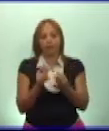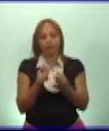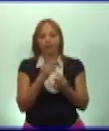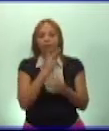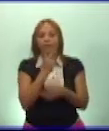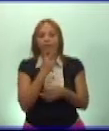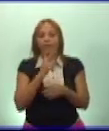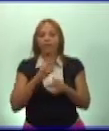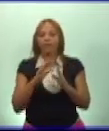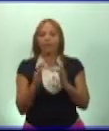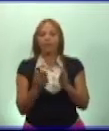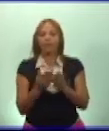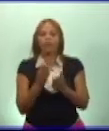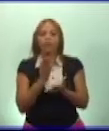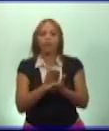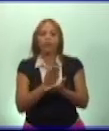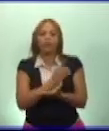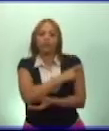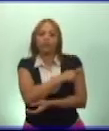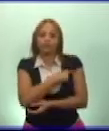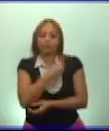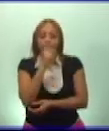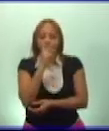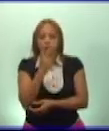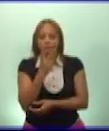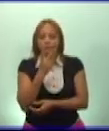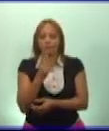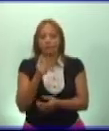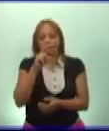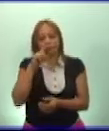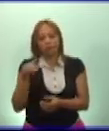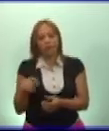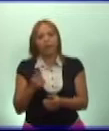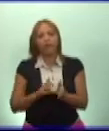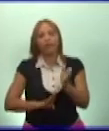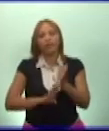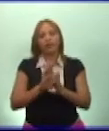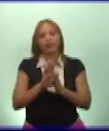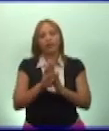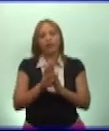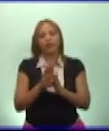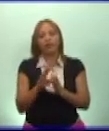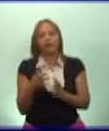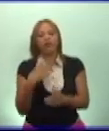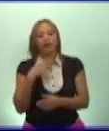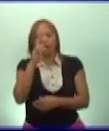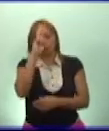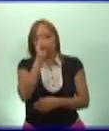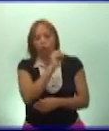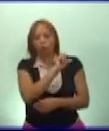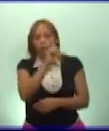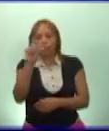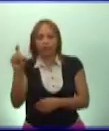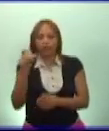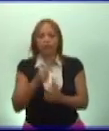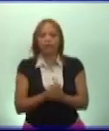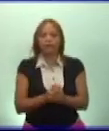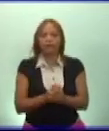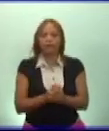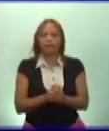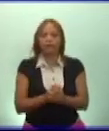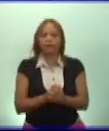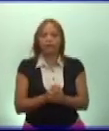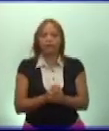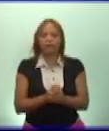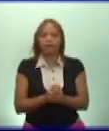toda la población. Pero además el desarrollo alcanzado en nuestros hospitales, en nuestros institutos